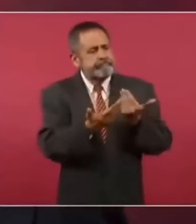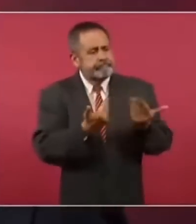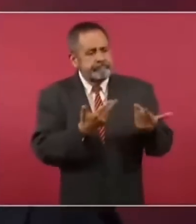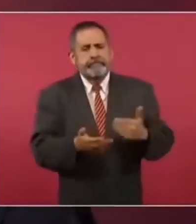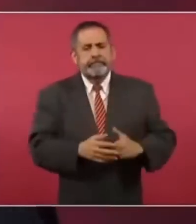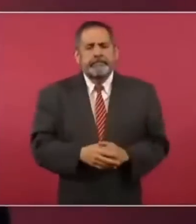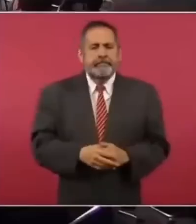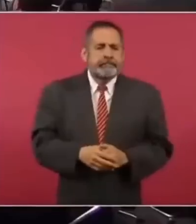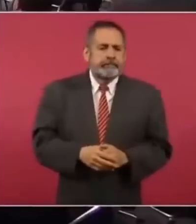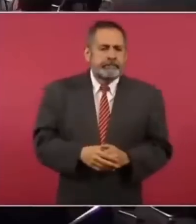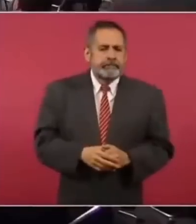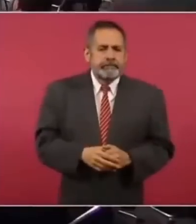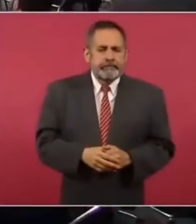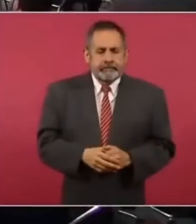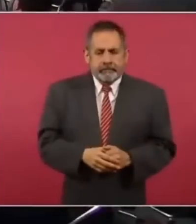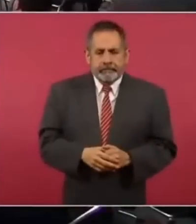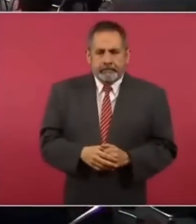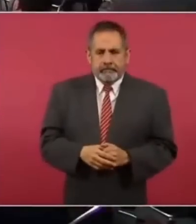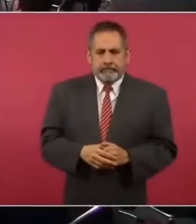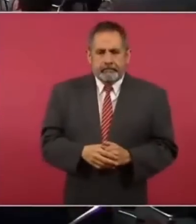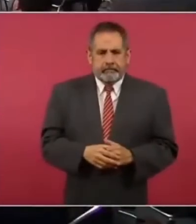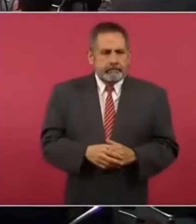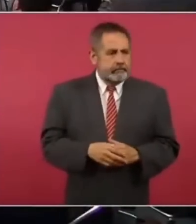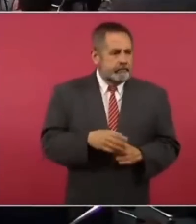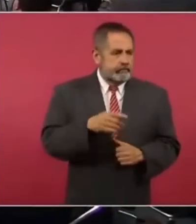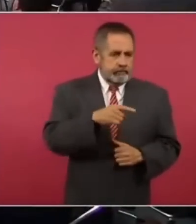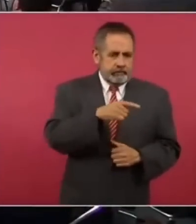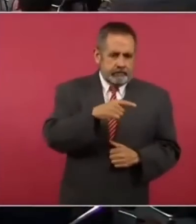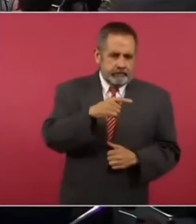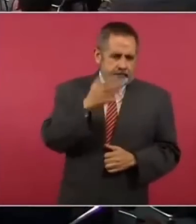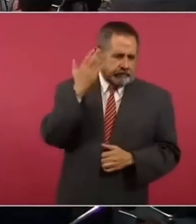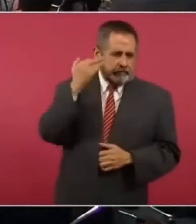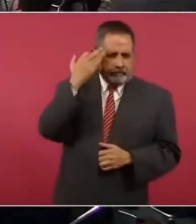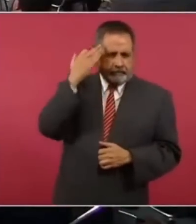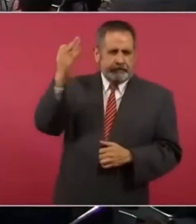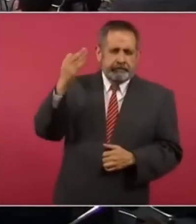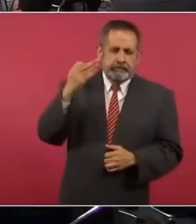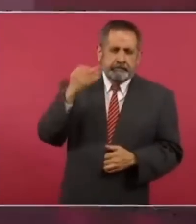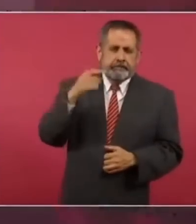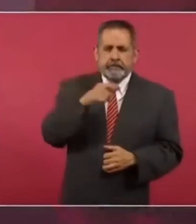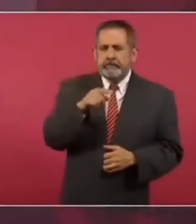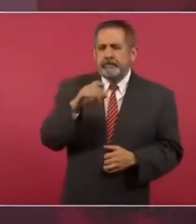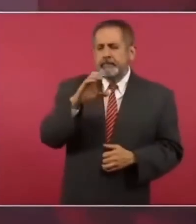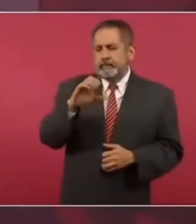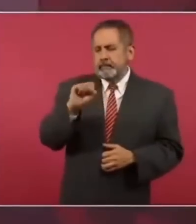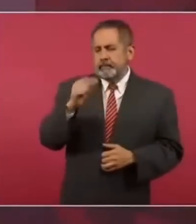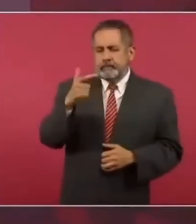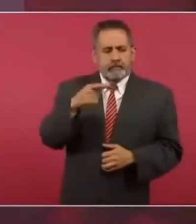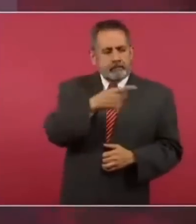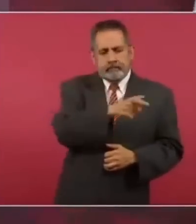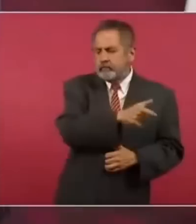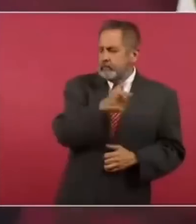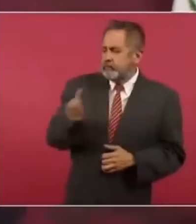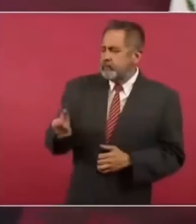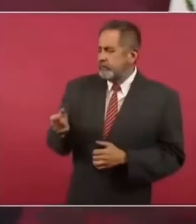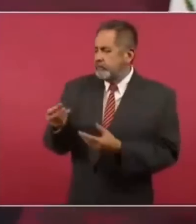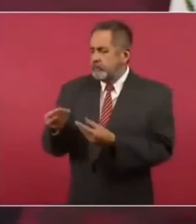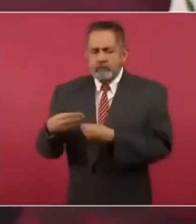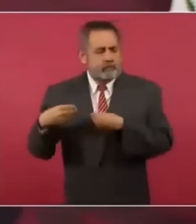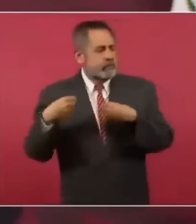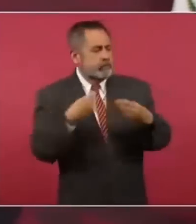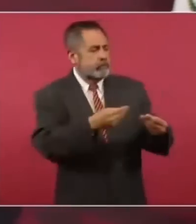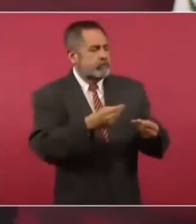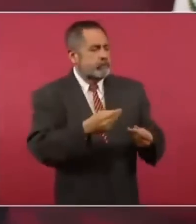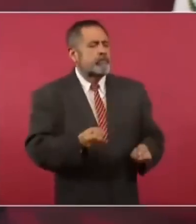¿cuánto pagaste cuando Zedillo digo Salinas les entregó